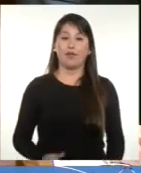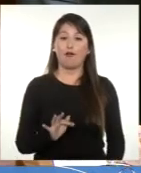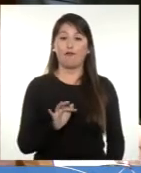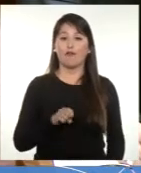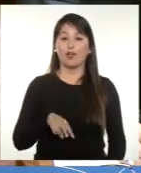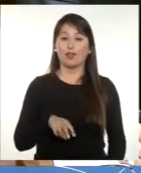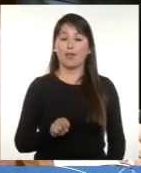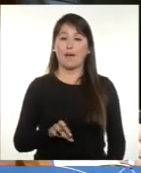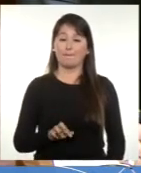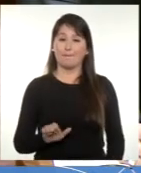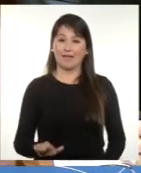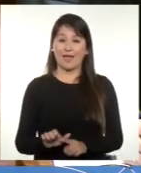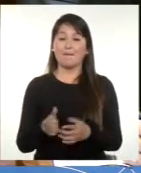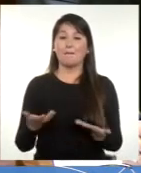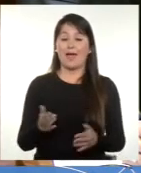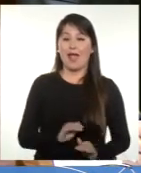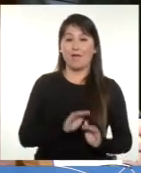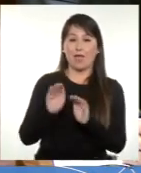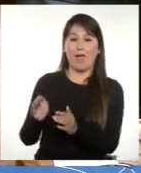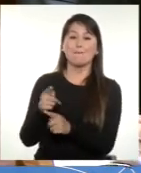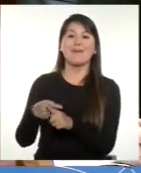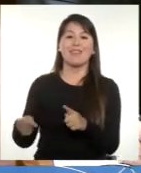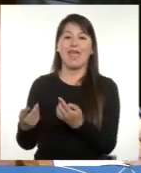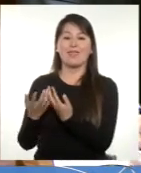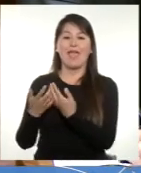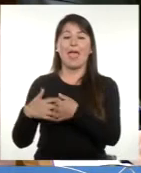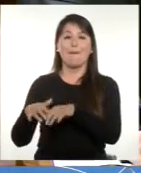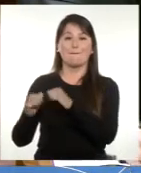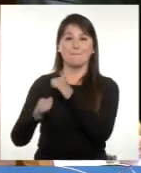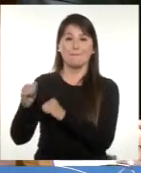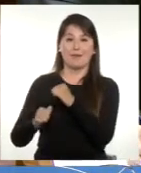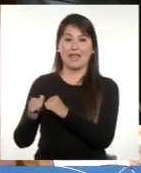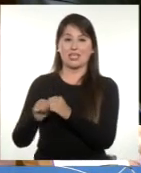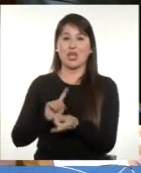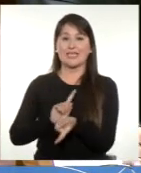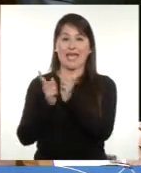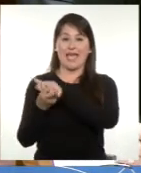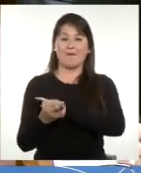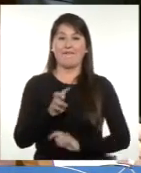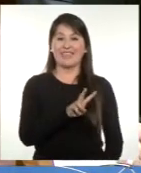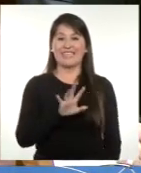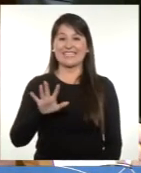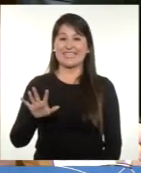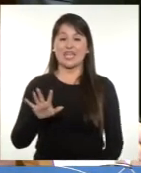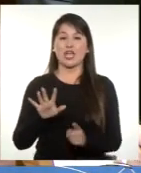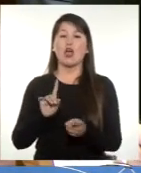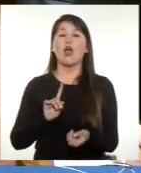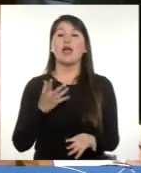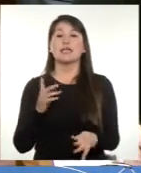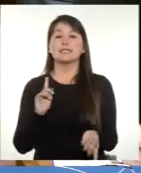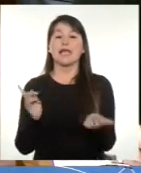beneficiarios incorporando a las medianas empresas y se cambia el nivel de facturación anual de 25.000 UF a 100.000